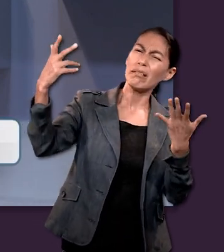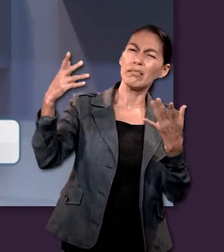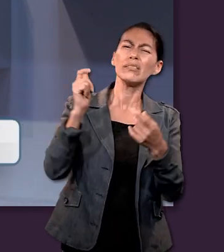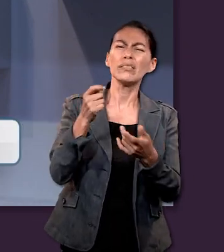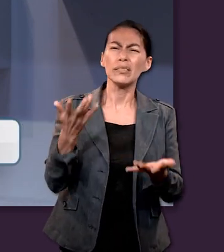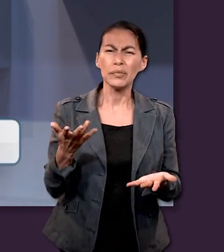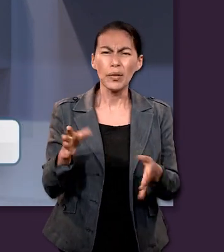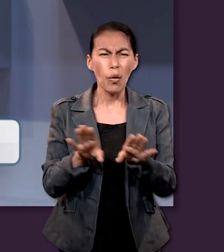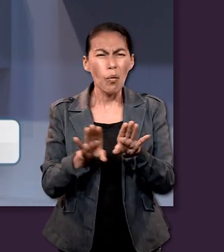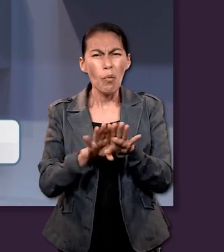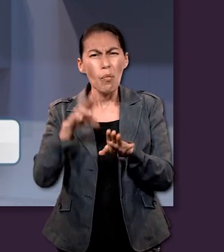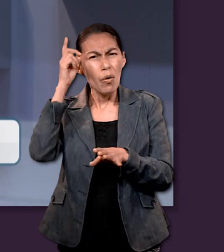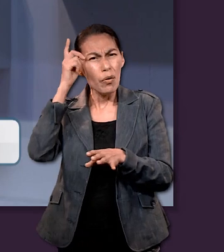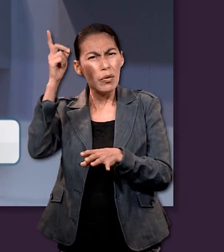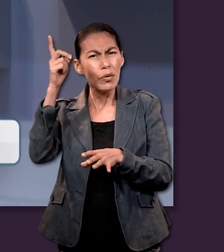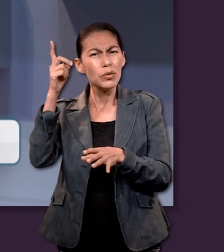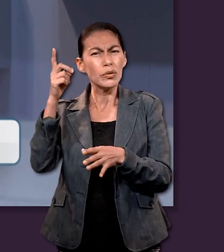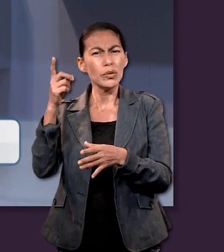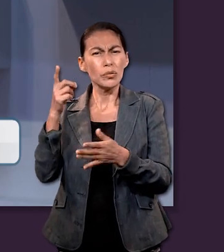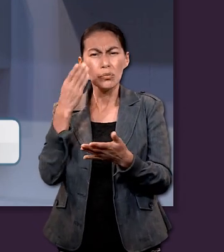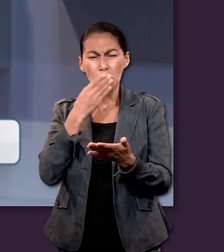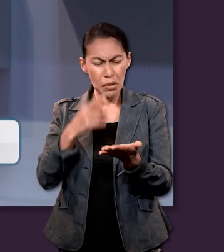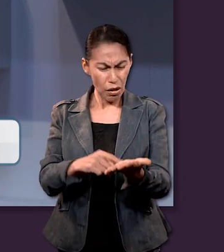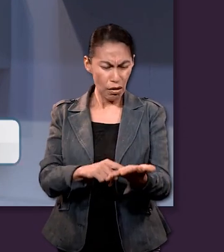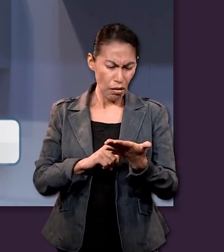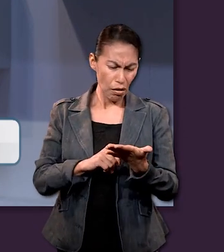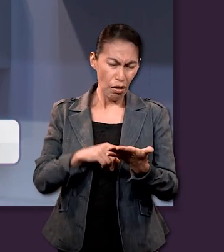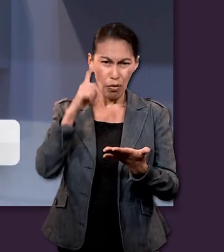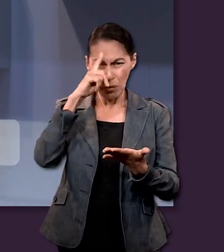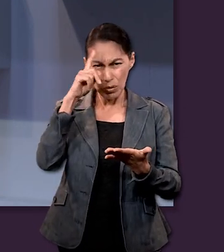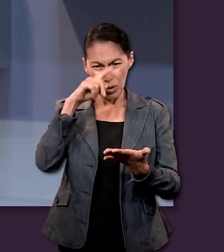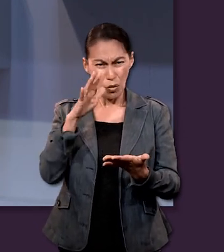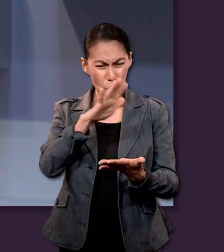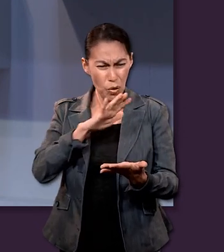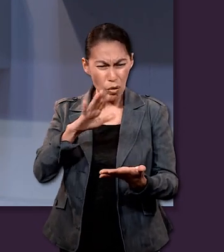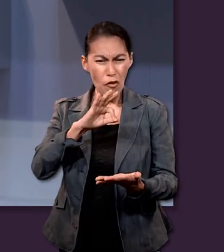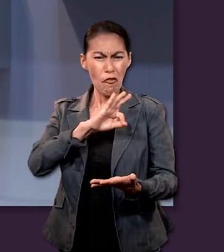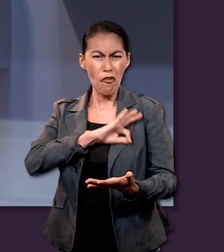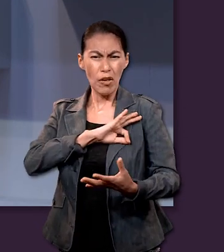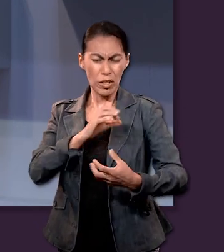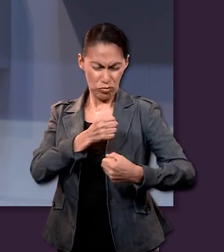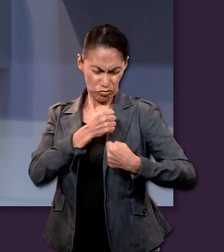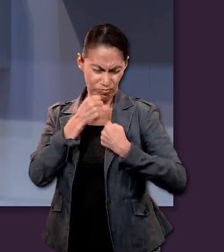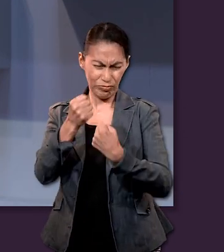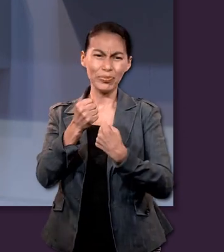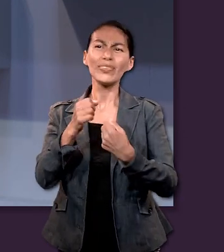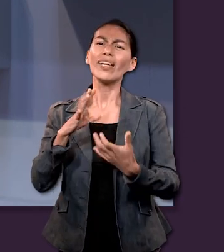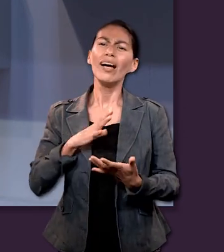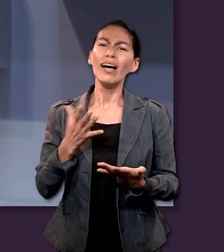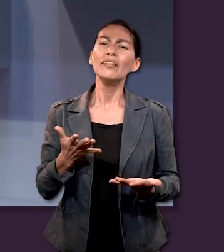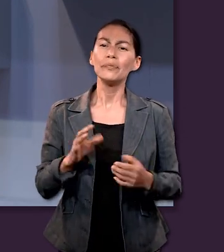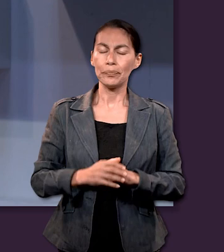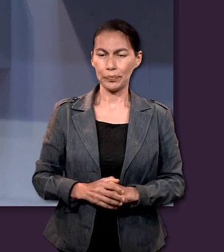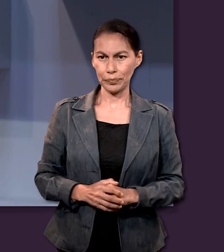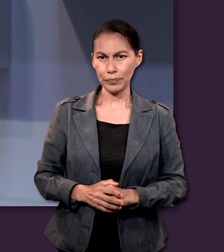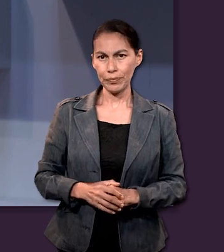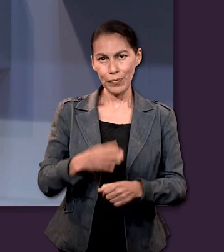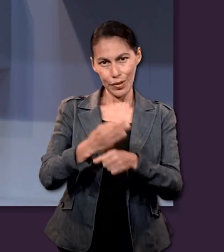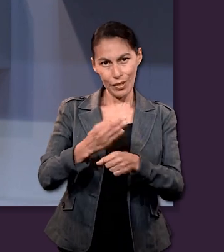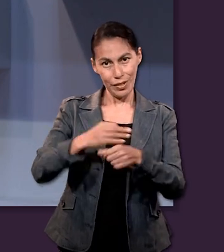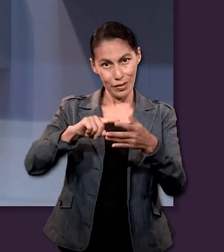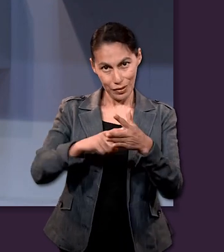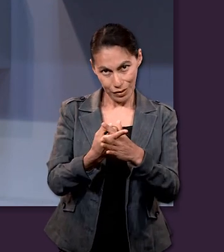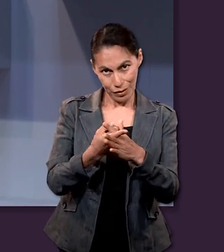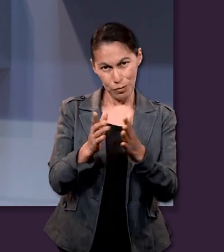ejercitarla, sobre las herramientas que Dios nos dejó en la Biblia para poder tener una fe continua y en relación con Él. Pero para